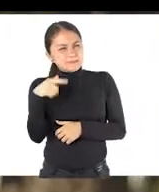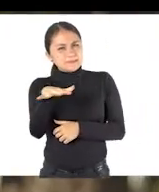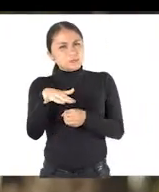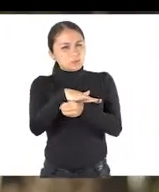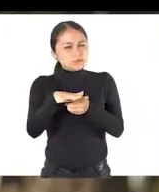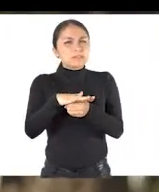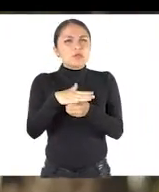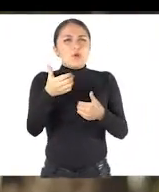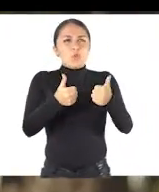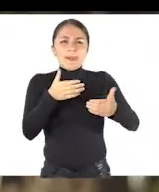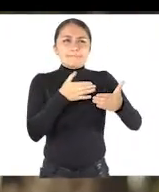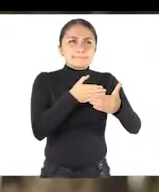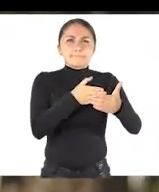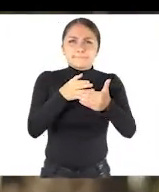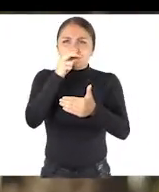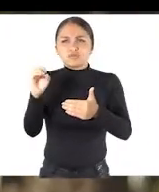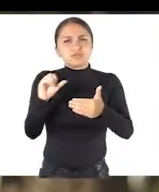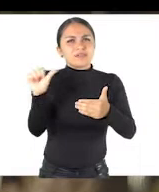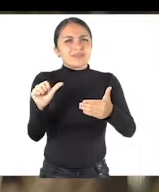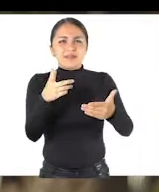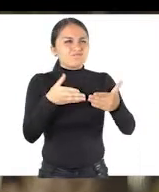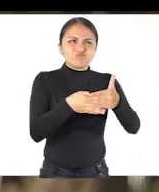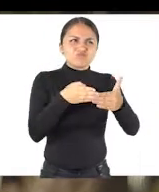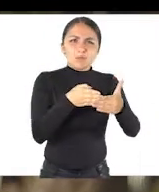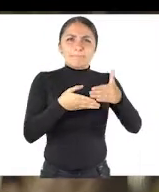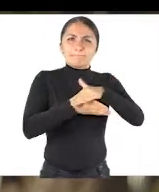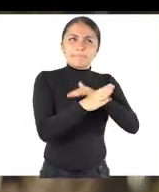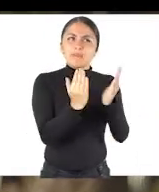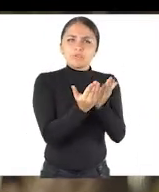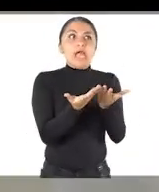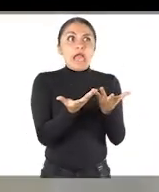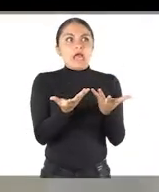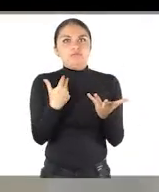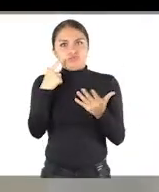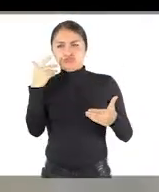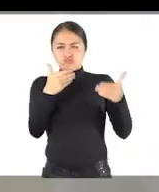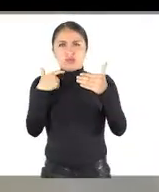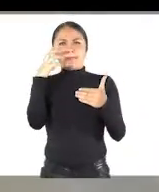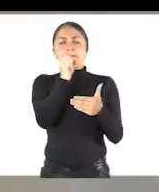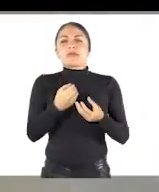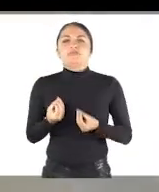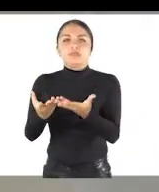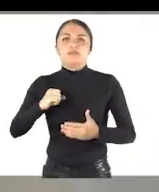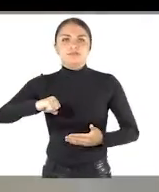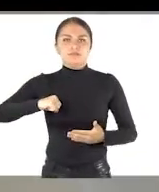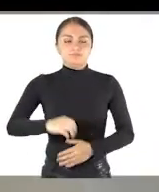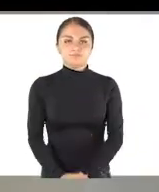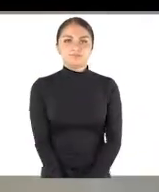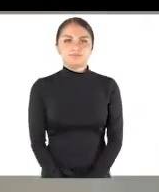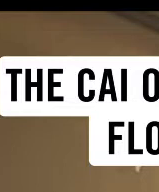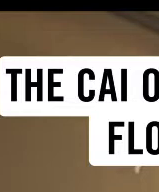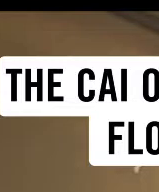las problemáticas, entender las barreras que tienen los niños y las niñas para acceder a la educación y para que puedan gozar de los